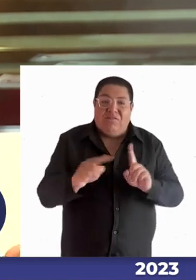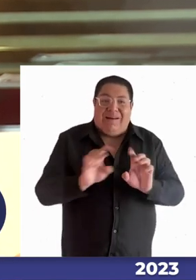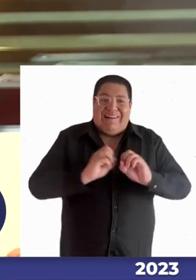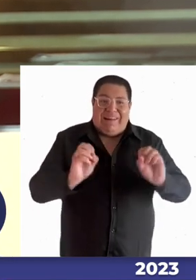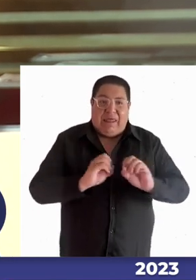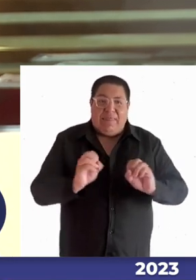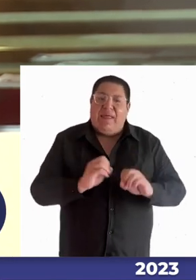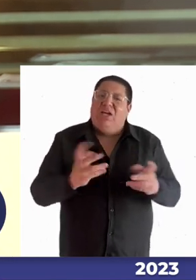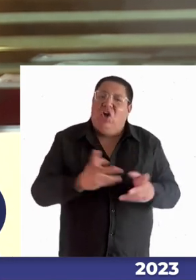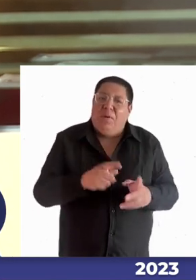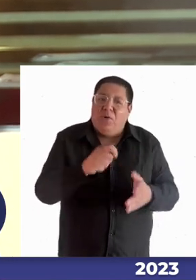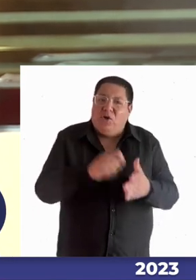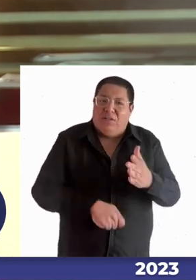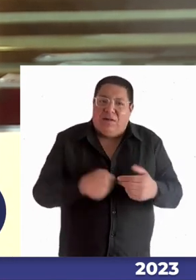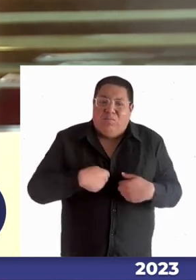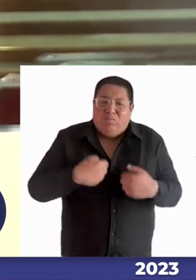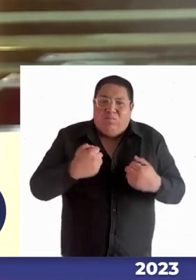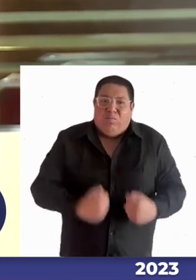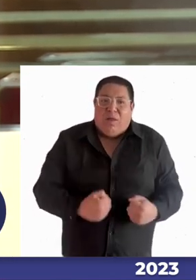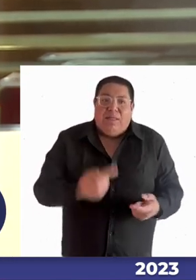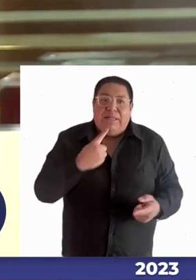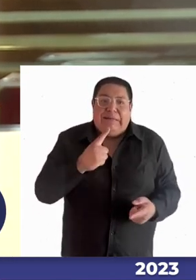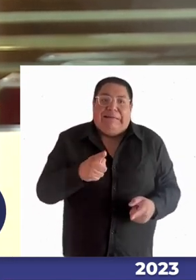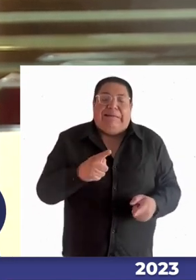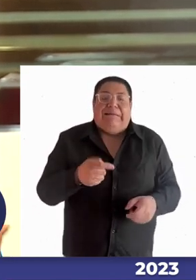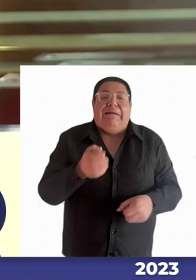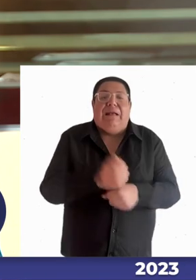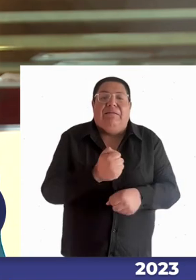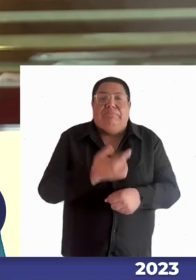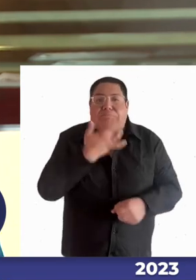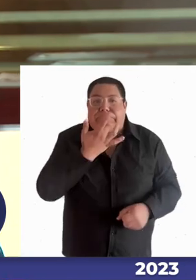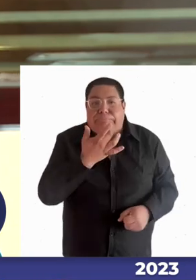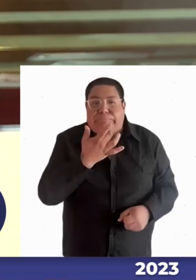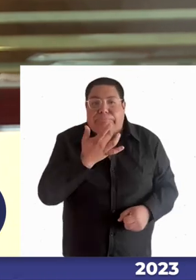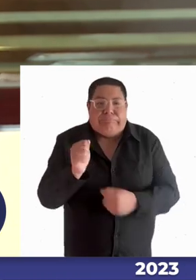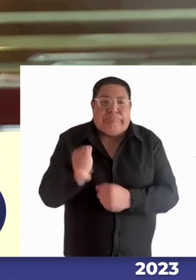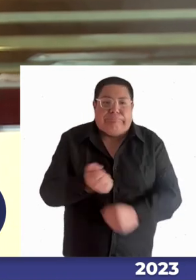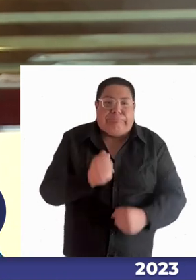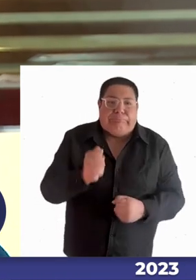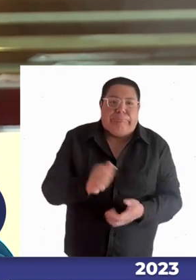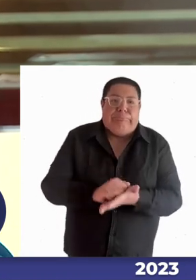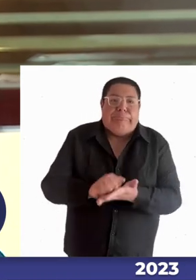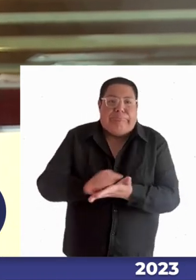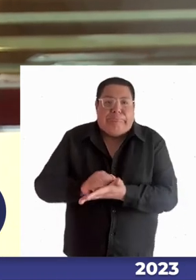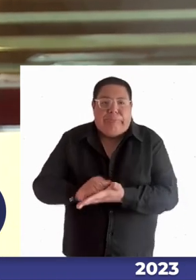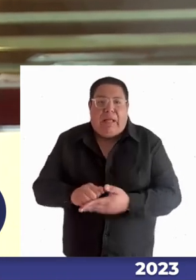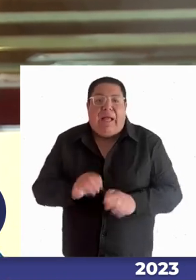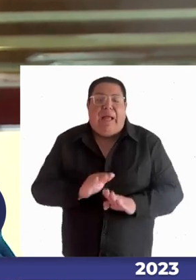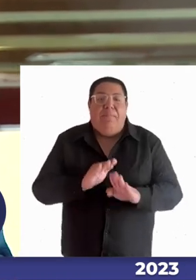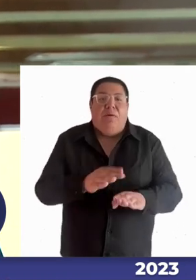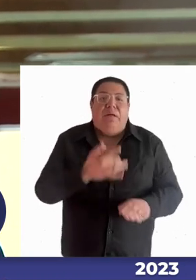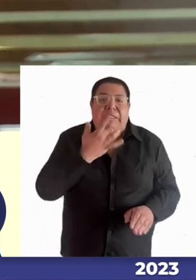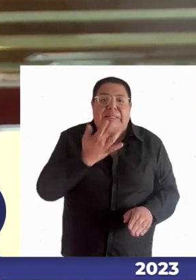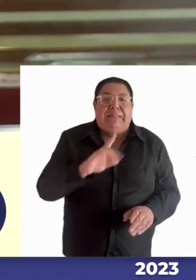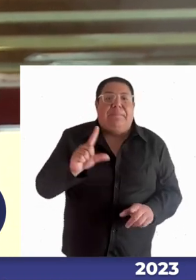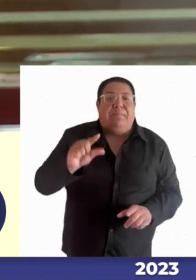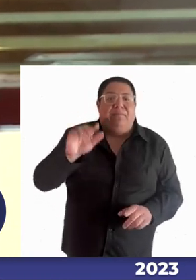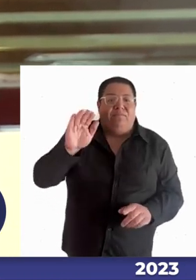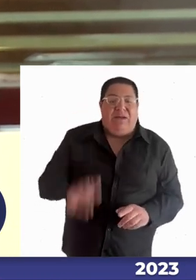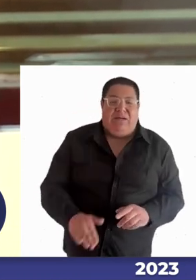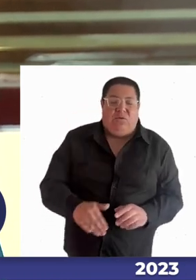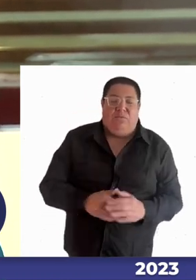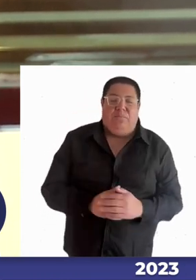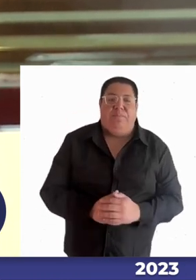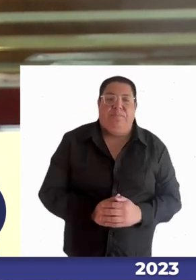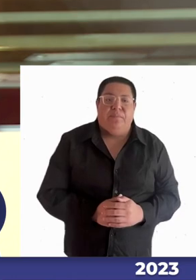contratarlos yo? finalmente terminaban haciendo labores menores como labores de aseo de apoyo servicios muy menores y lo que nosotros queremos es una